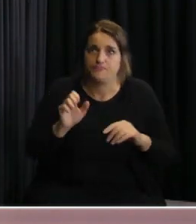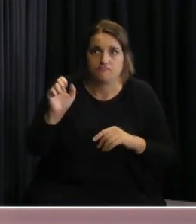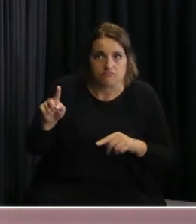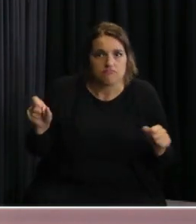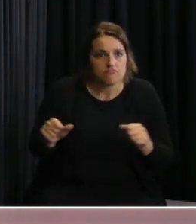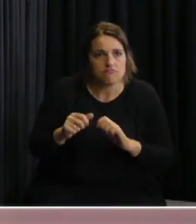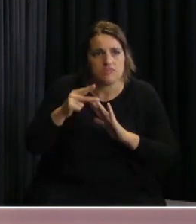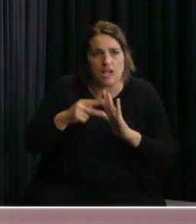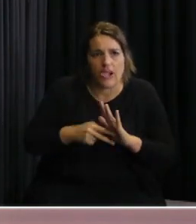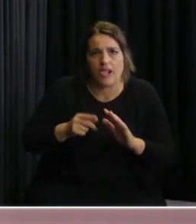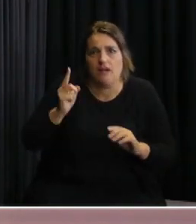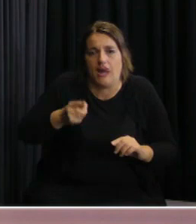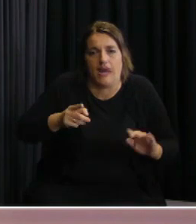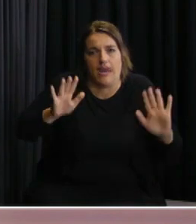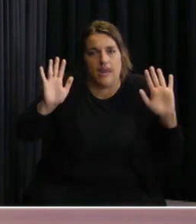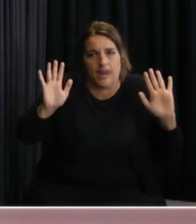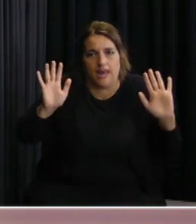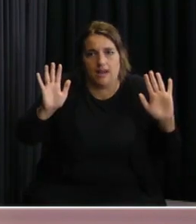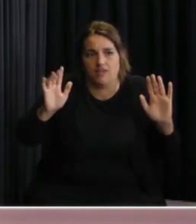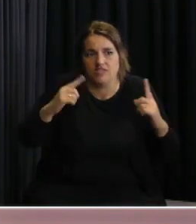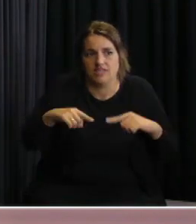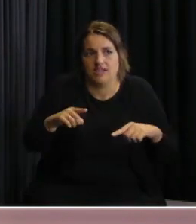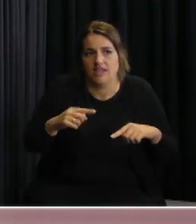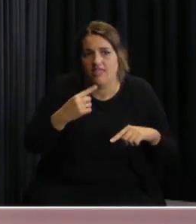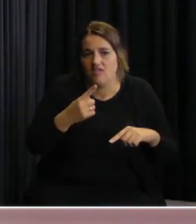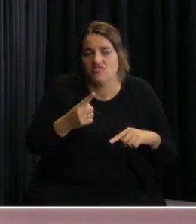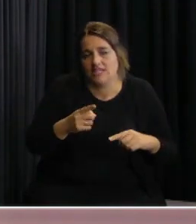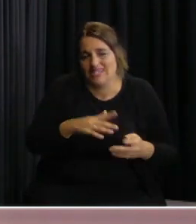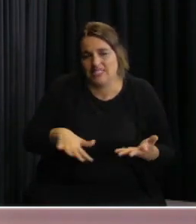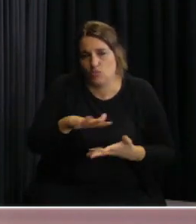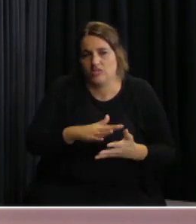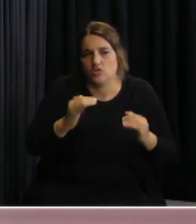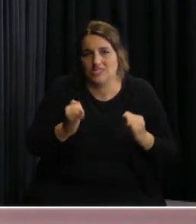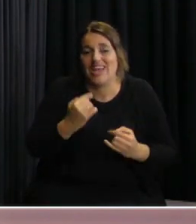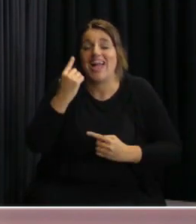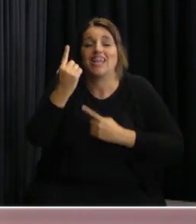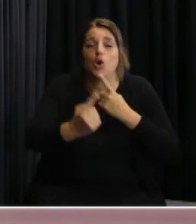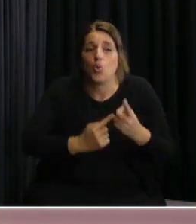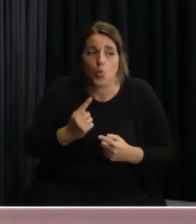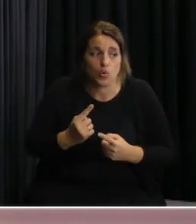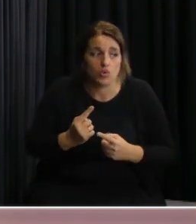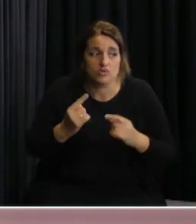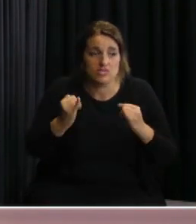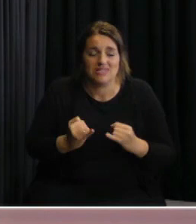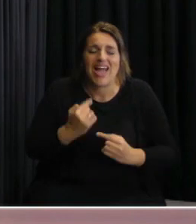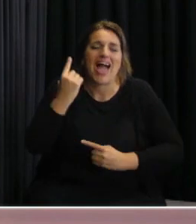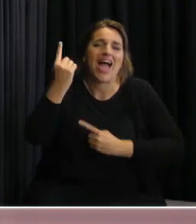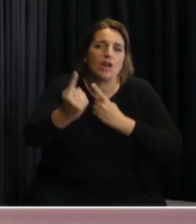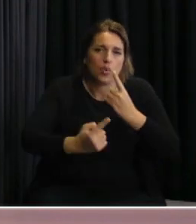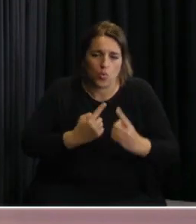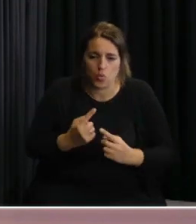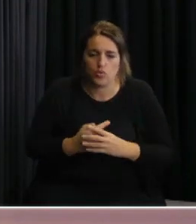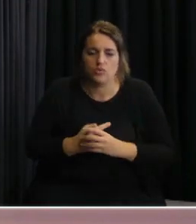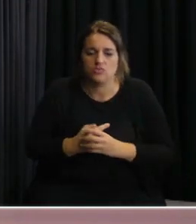protocolizar y a y a determinar en qué condiciones en algunos casos en algunos casos